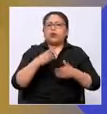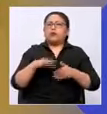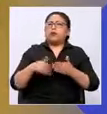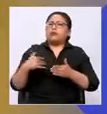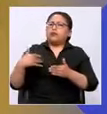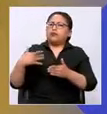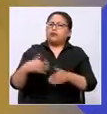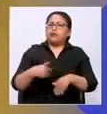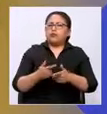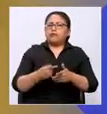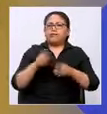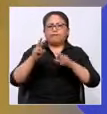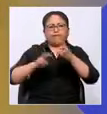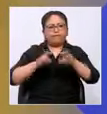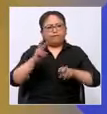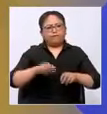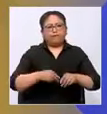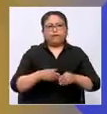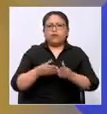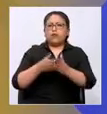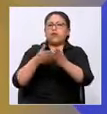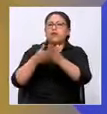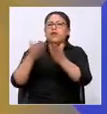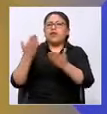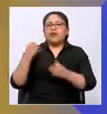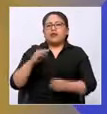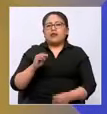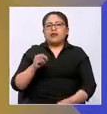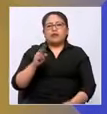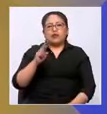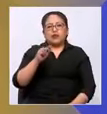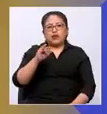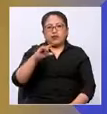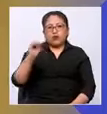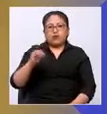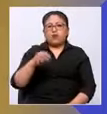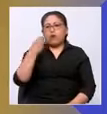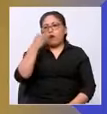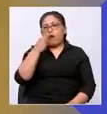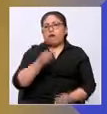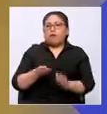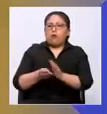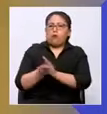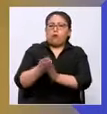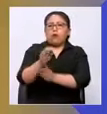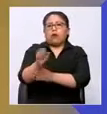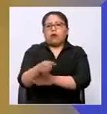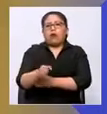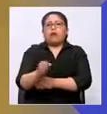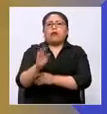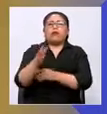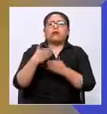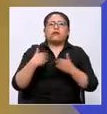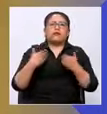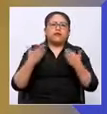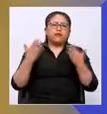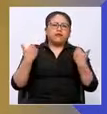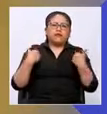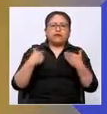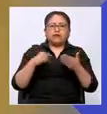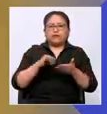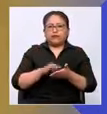también cómo se va siguiendo las investigaciones en los casos de lavado de activos, en el caso de lavado de dinero y también